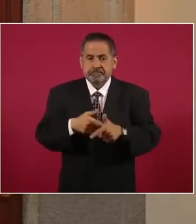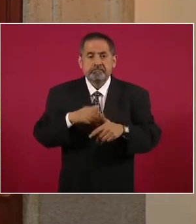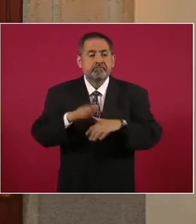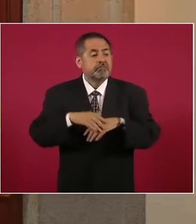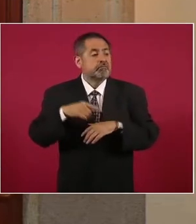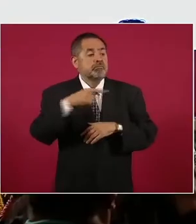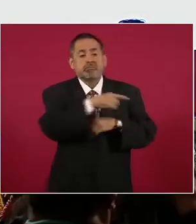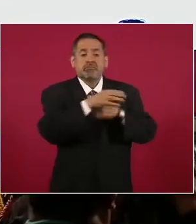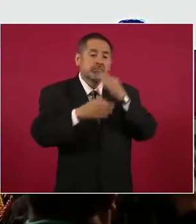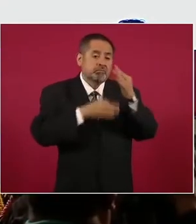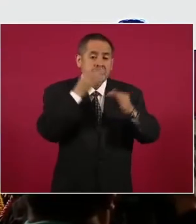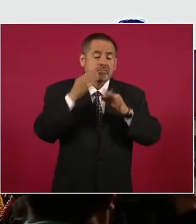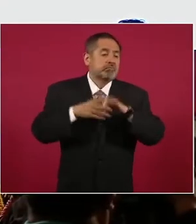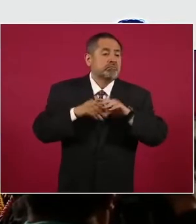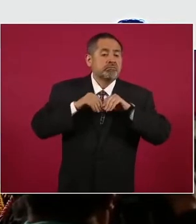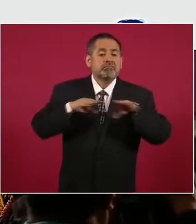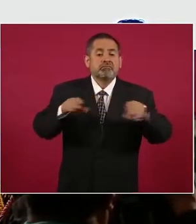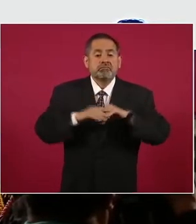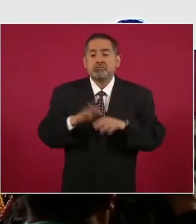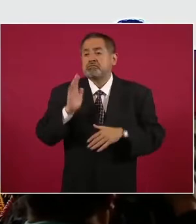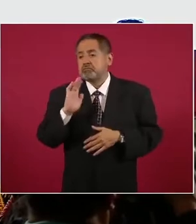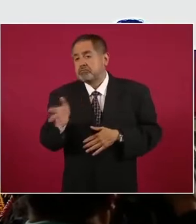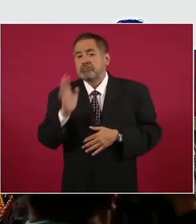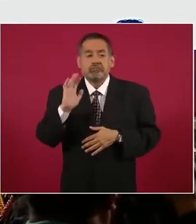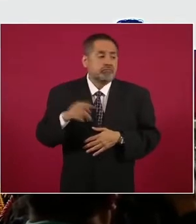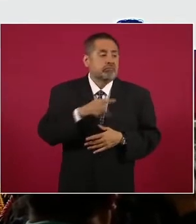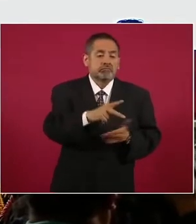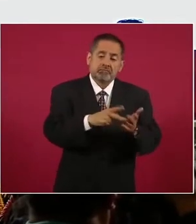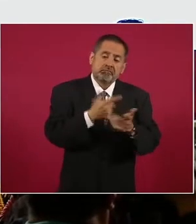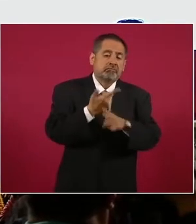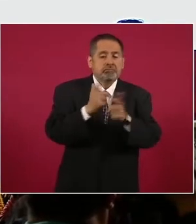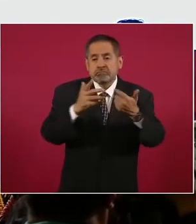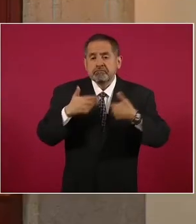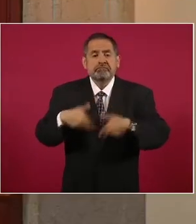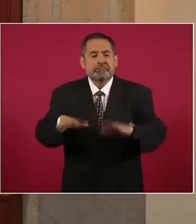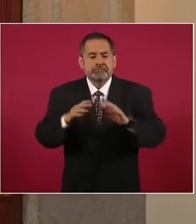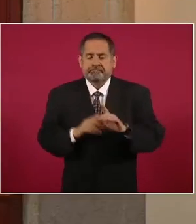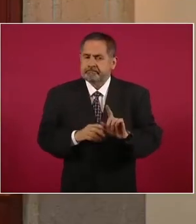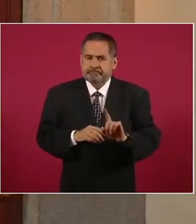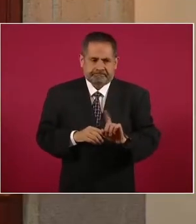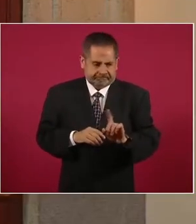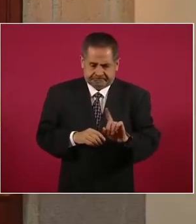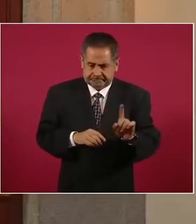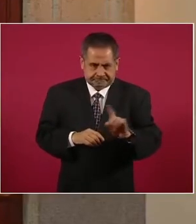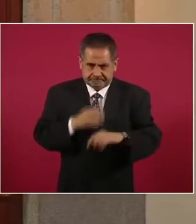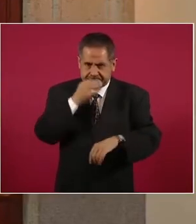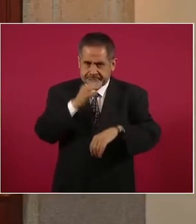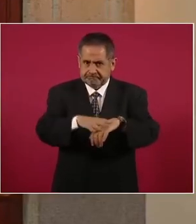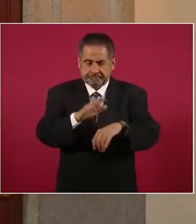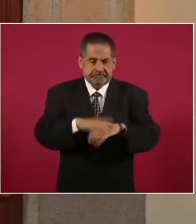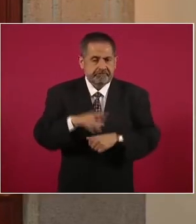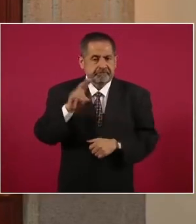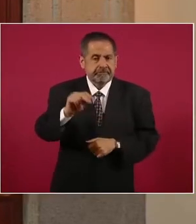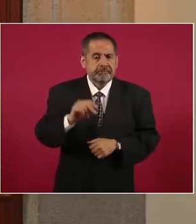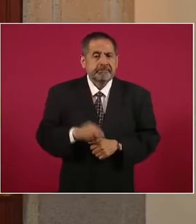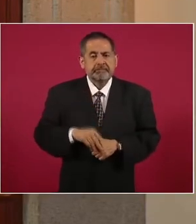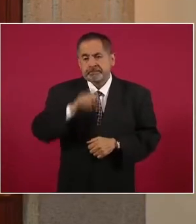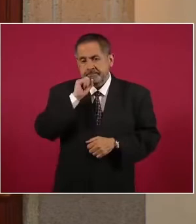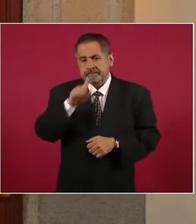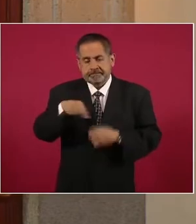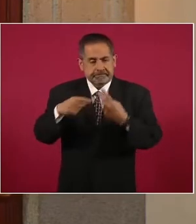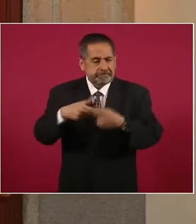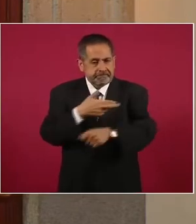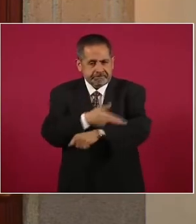profusamente ayer en medios, dando a entender que recuperaría su libertad. También informar que se va a